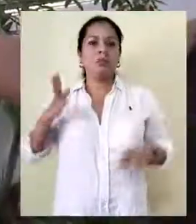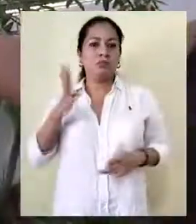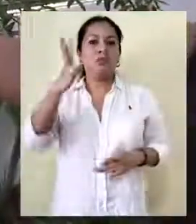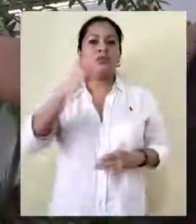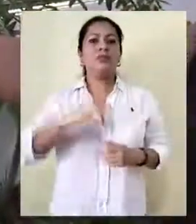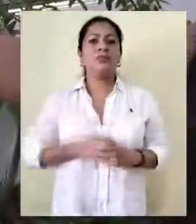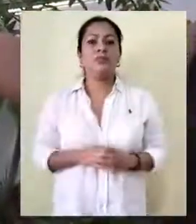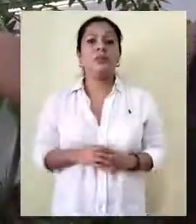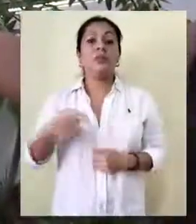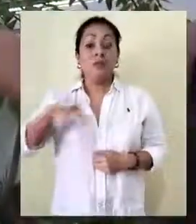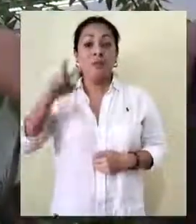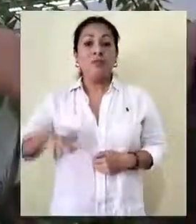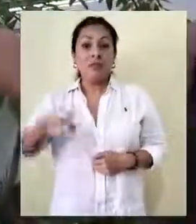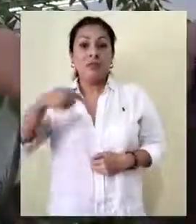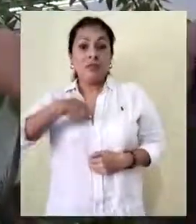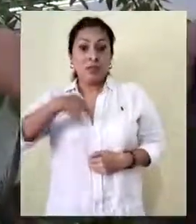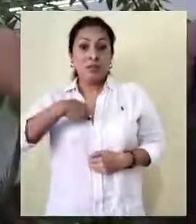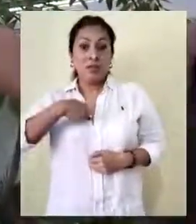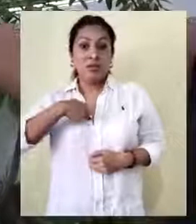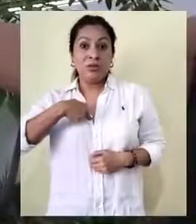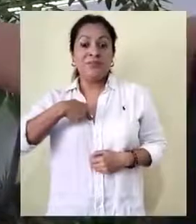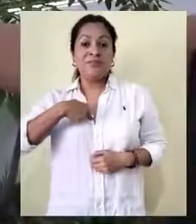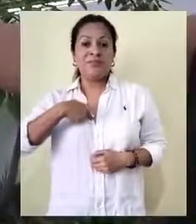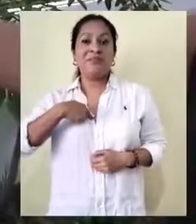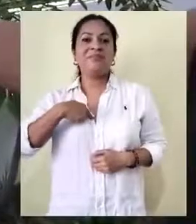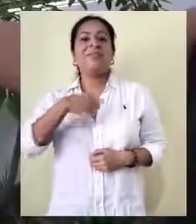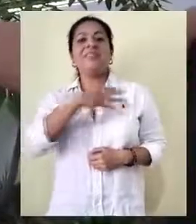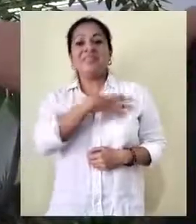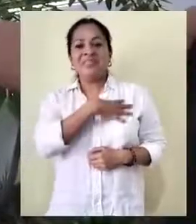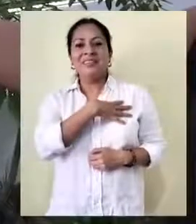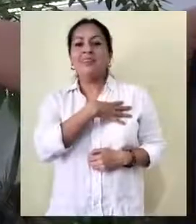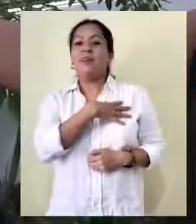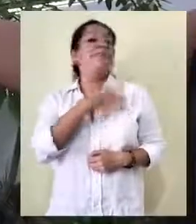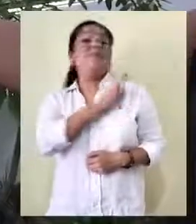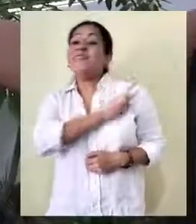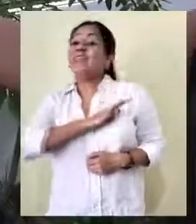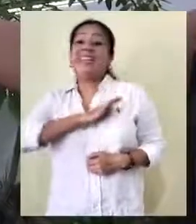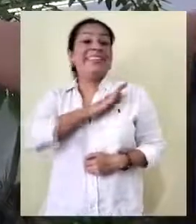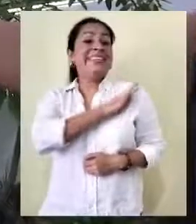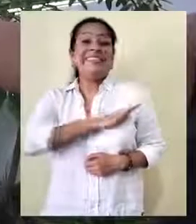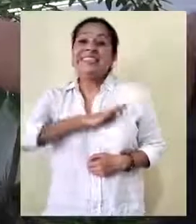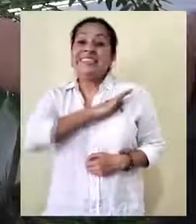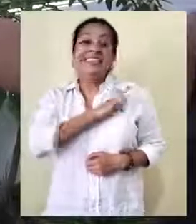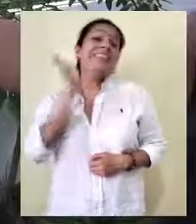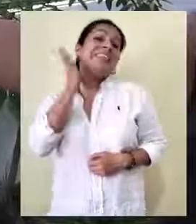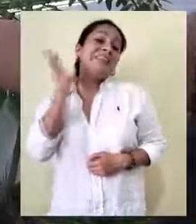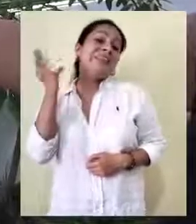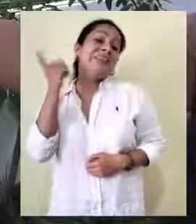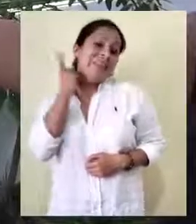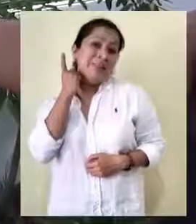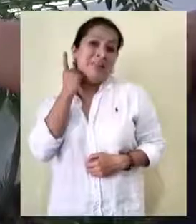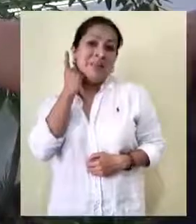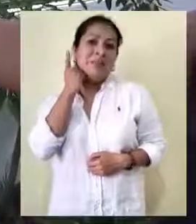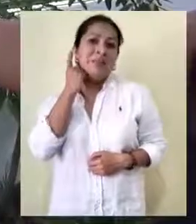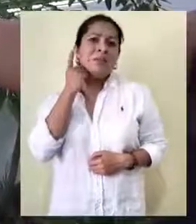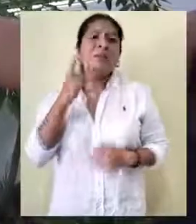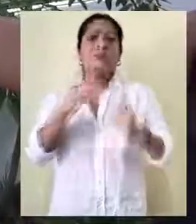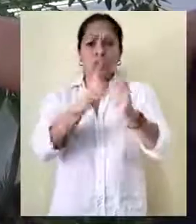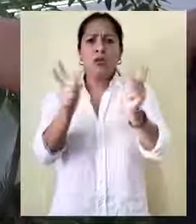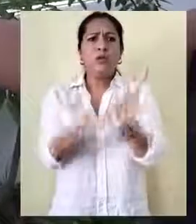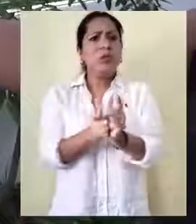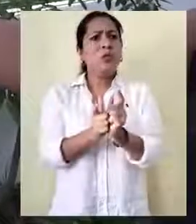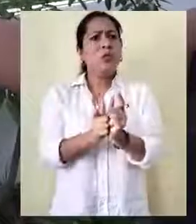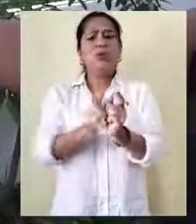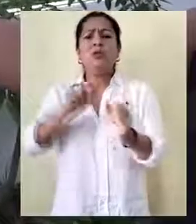la verdad que yo felicito sobre todo esta iniciativa del Congreso del Estado porque son las clases más vulnerables y que tenemos que